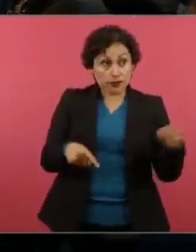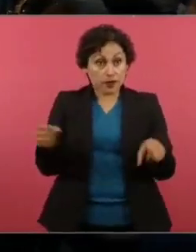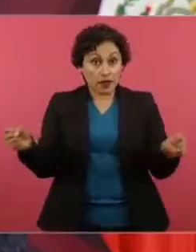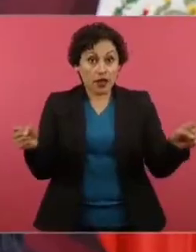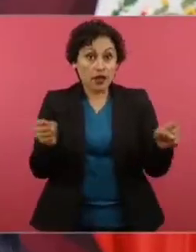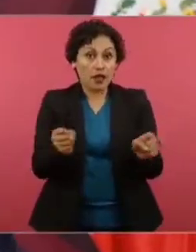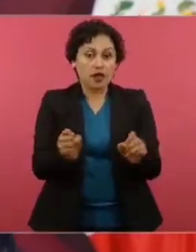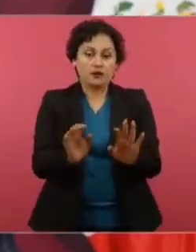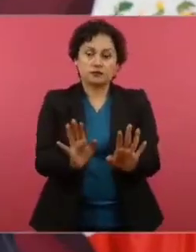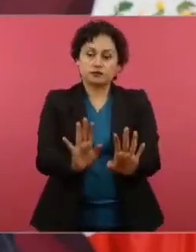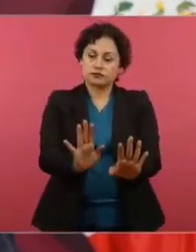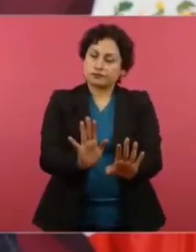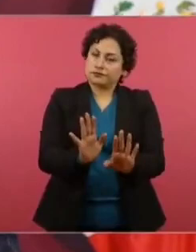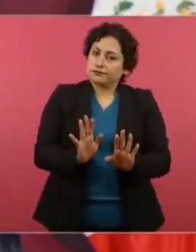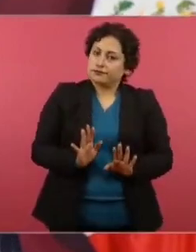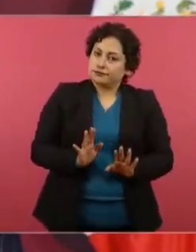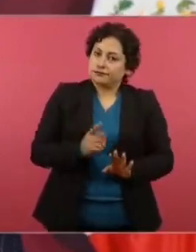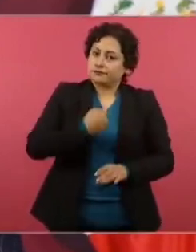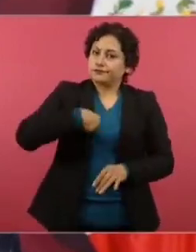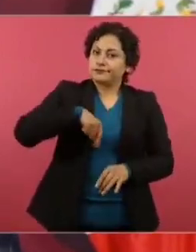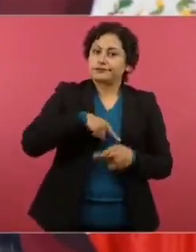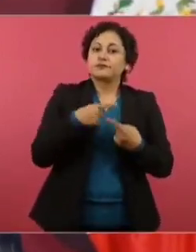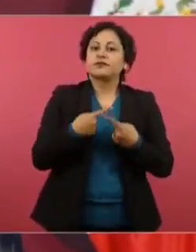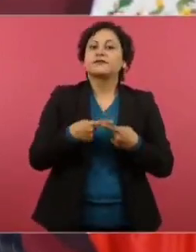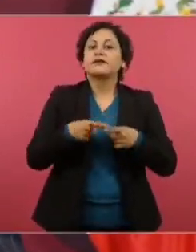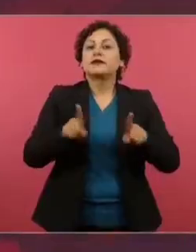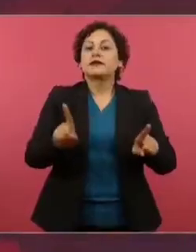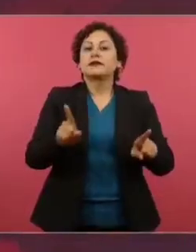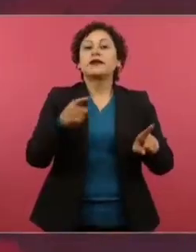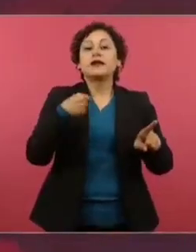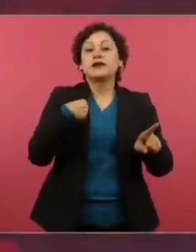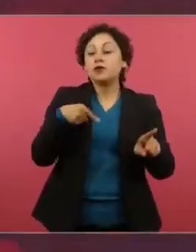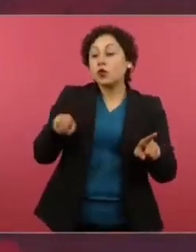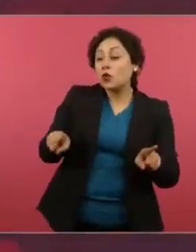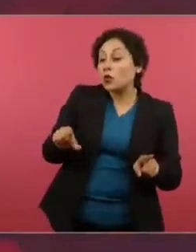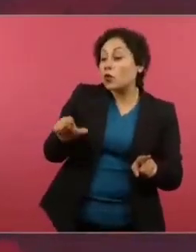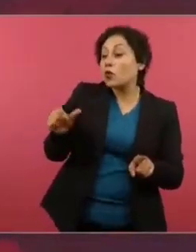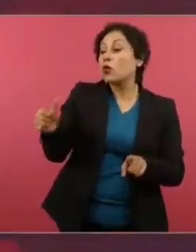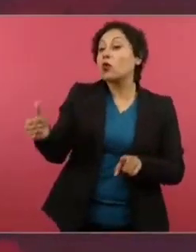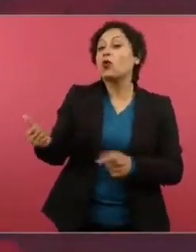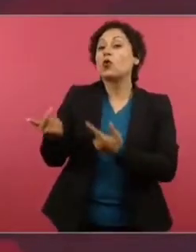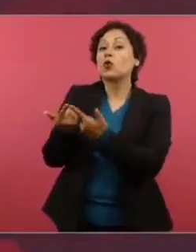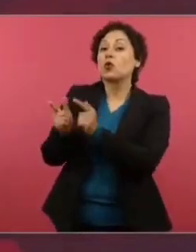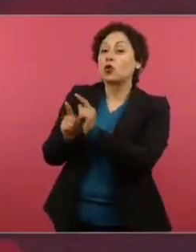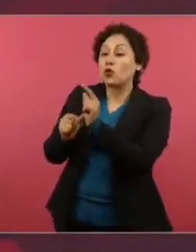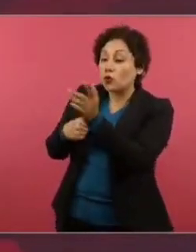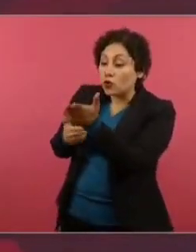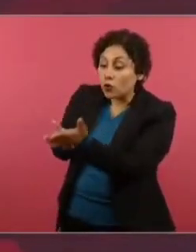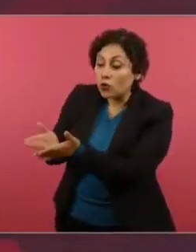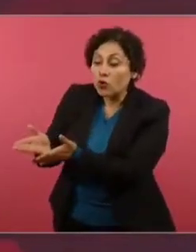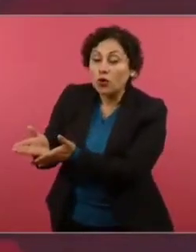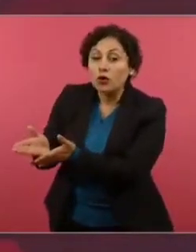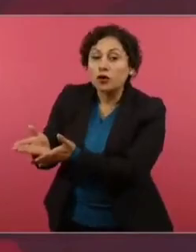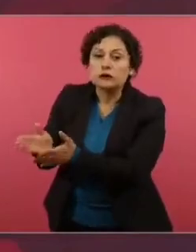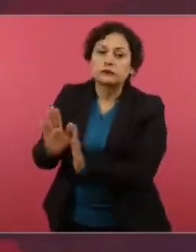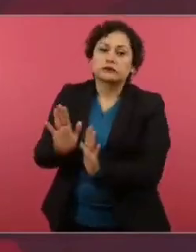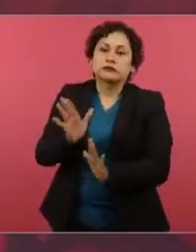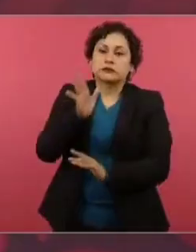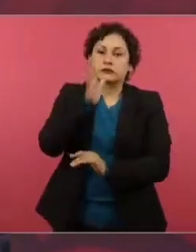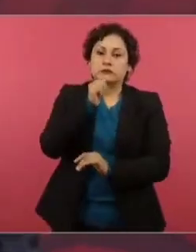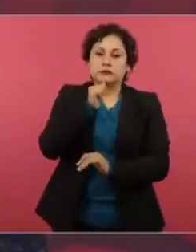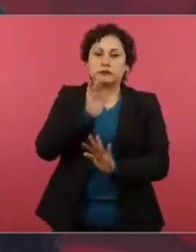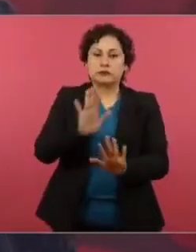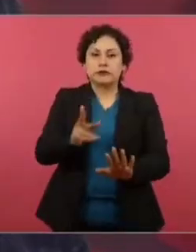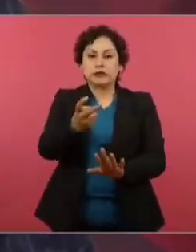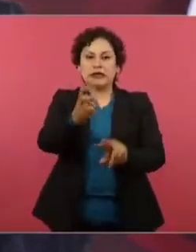meterme a lo otro, porque ni debería yo estarme metiendo tampoco en esto, ya,